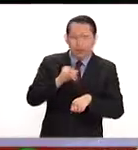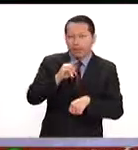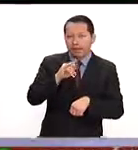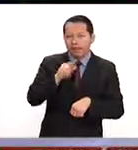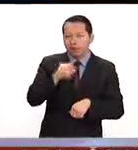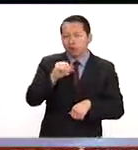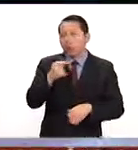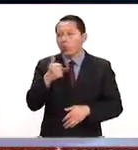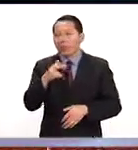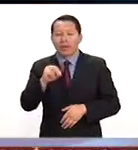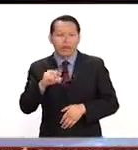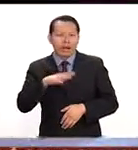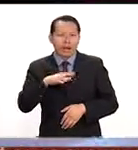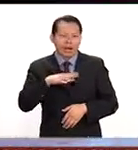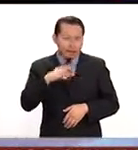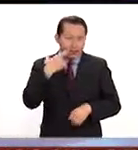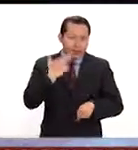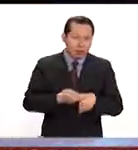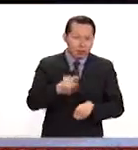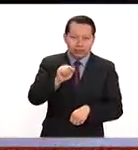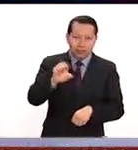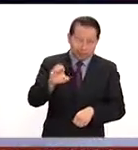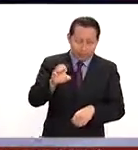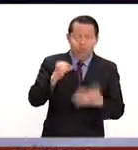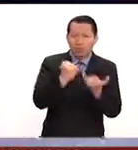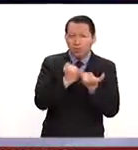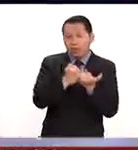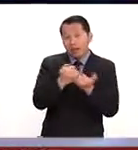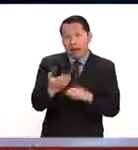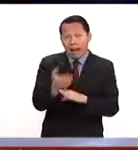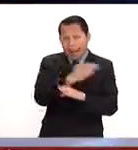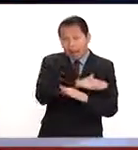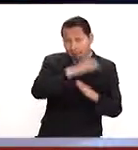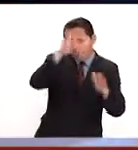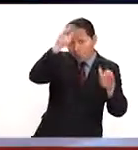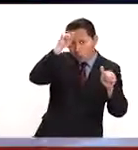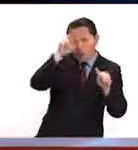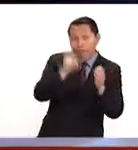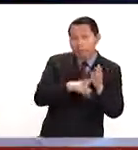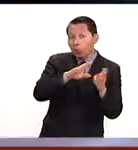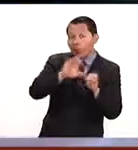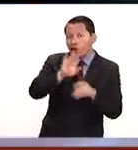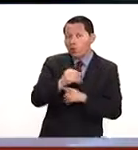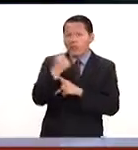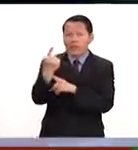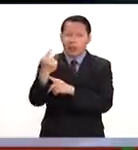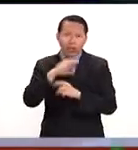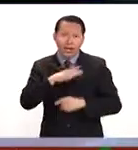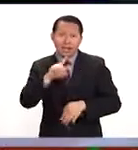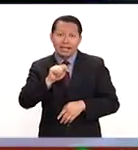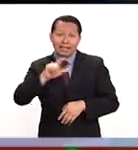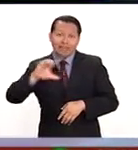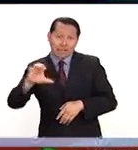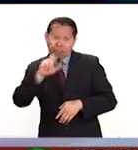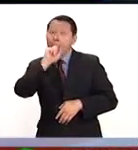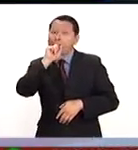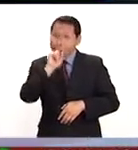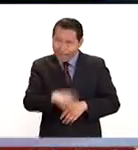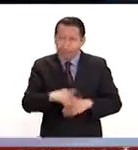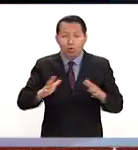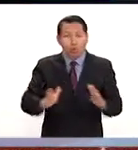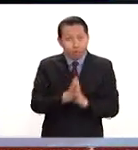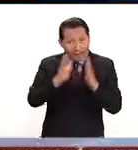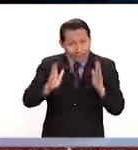secretario de Economía, que hay que recordar que él formó parte de los acuerdos originales en 1991 del Tratado de Libre de Comercio,